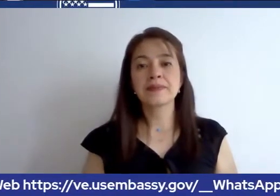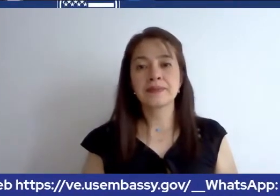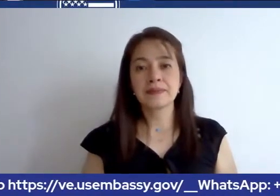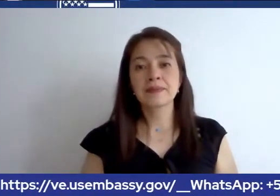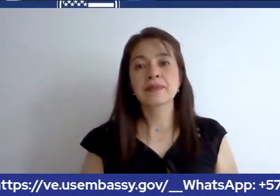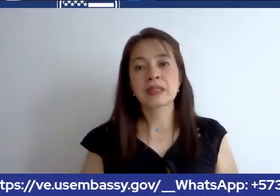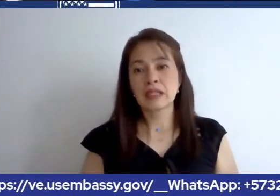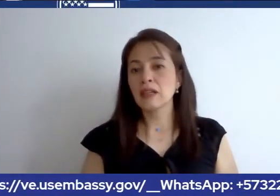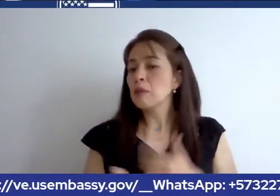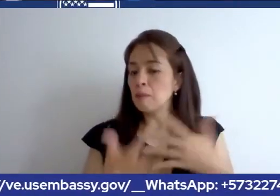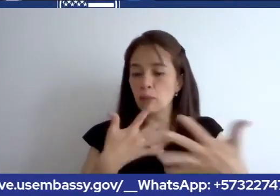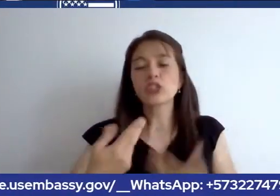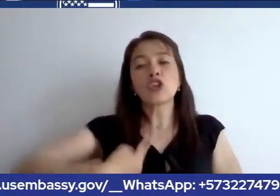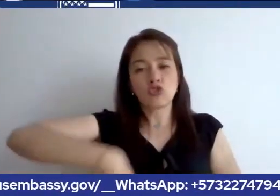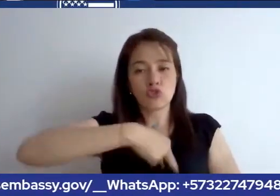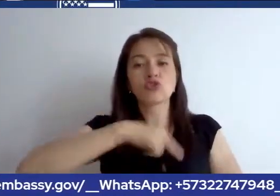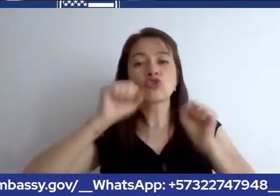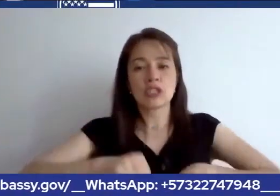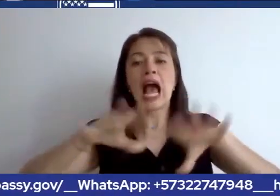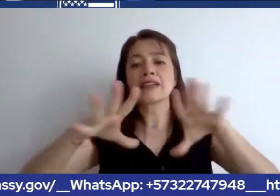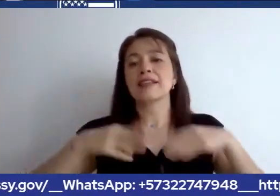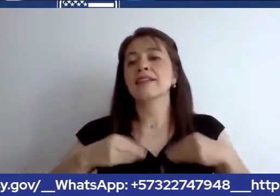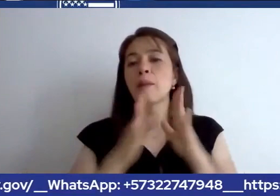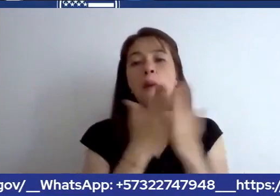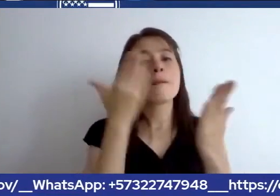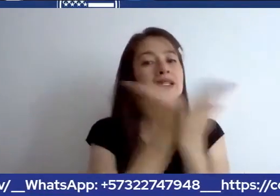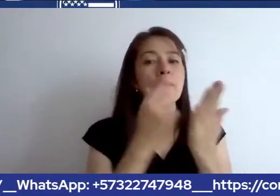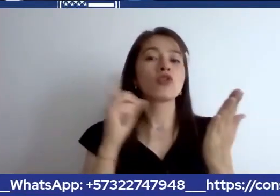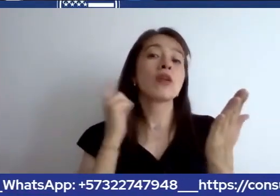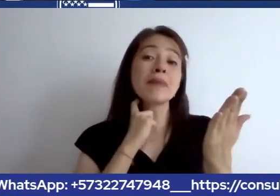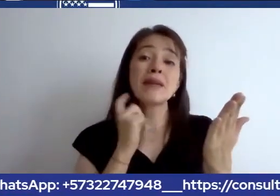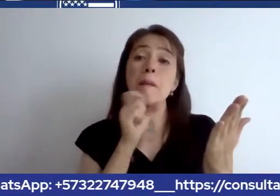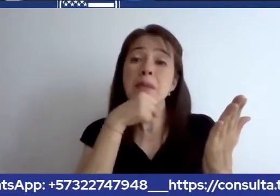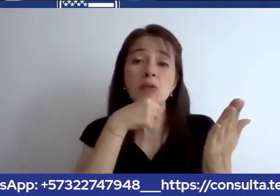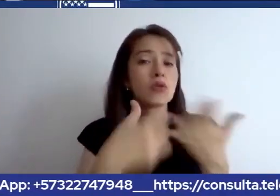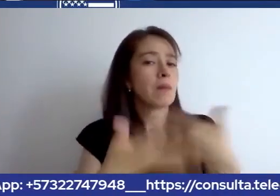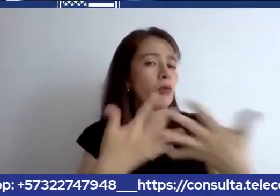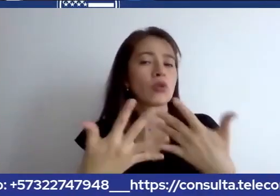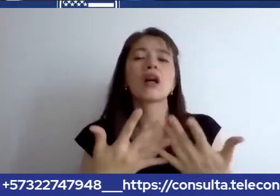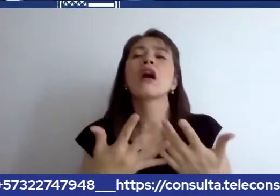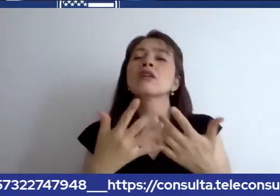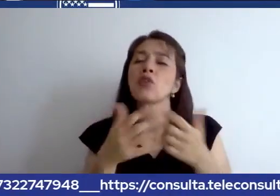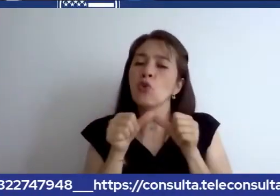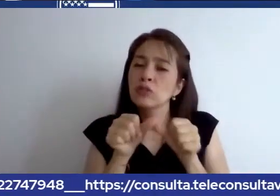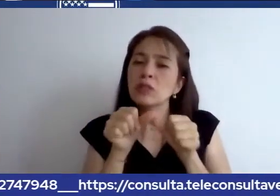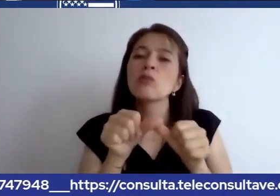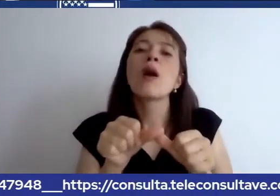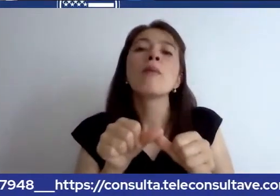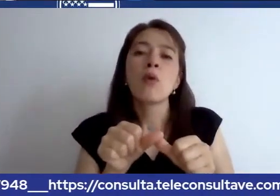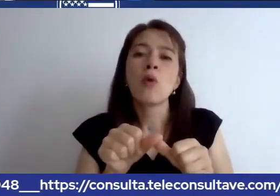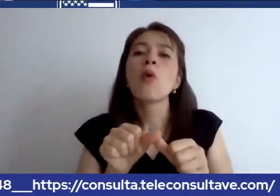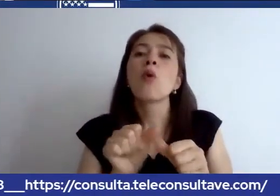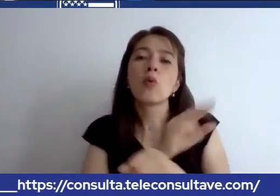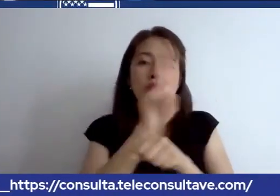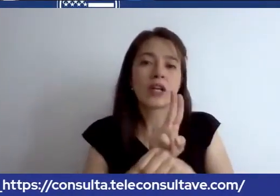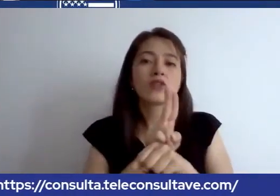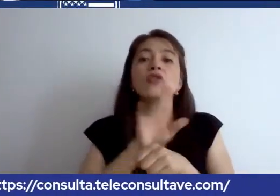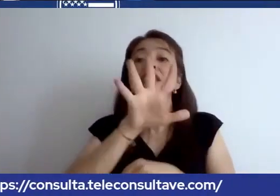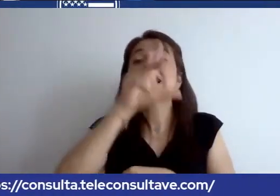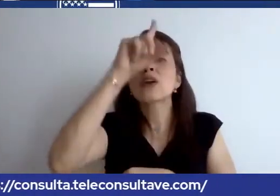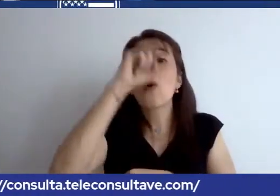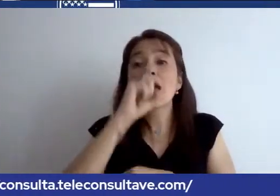sirve hasta el año de 2025, cinco años después de la fecha límite de su